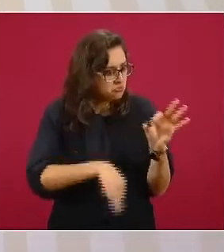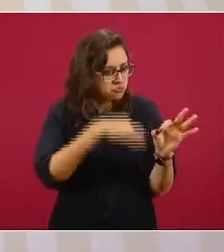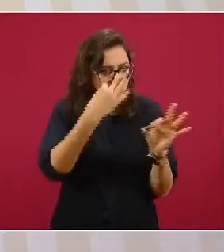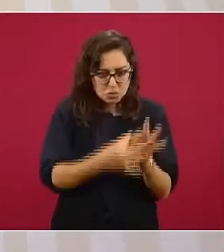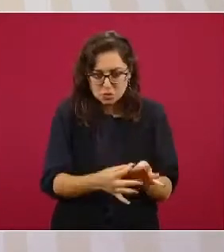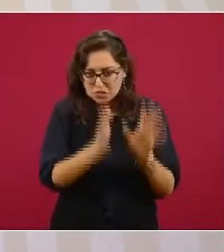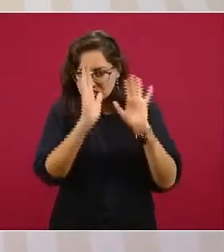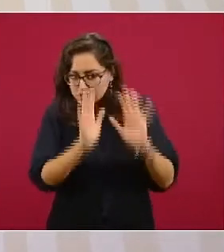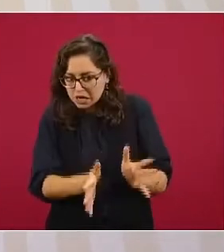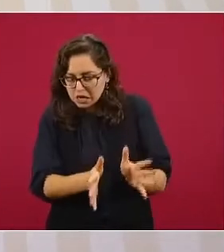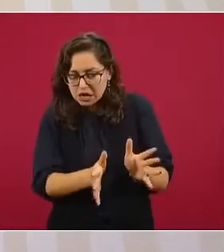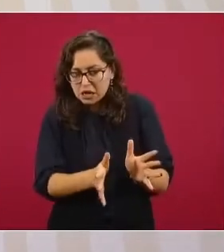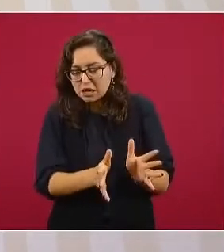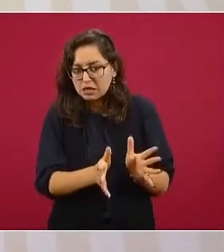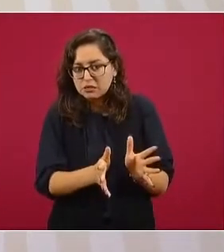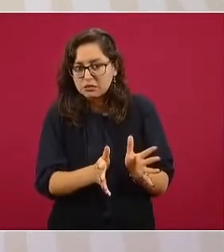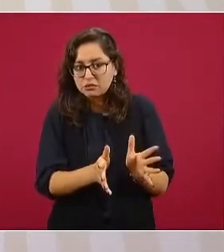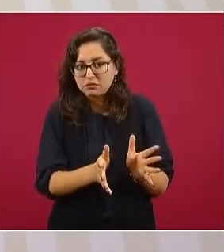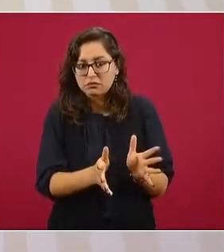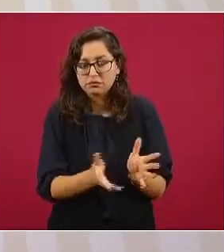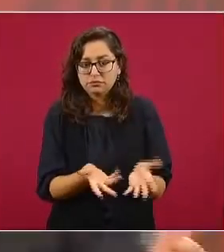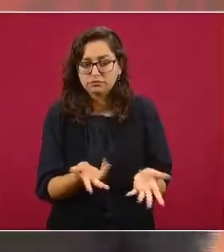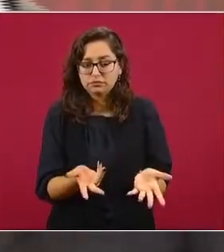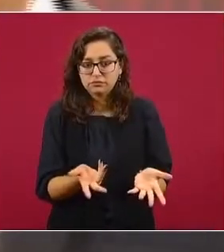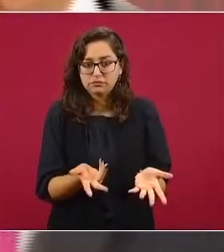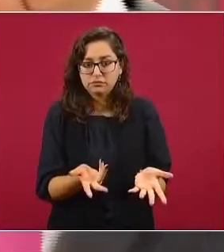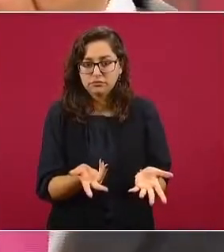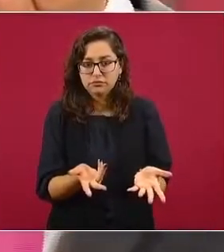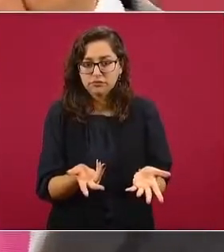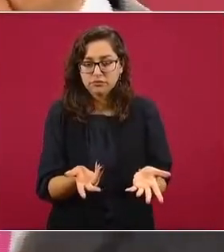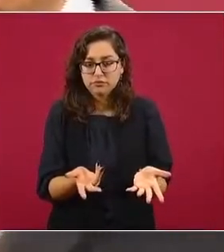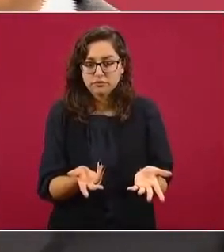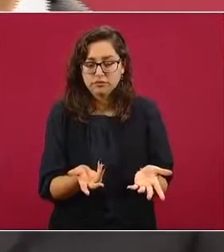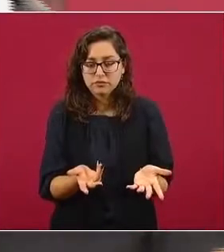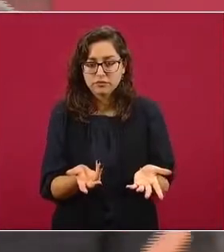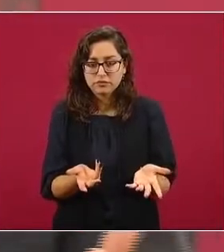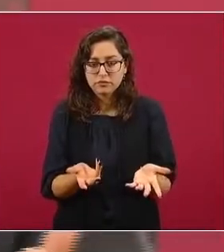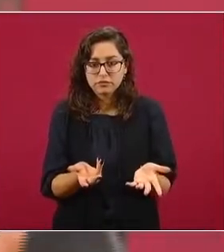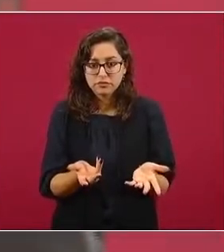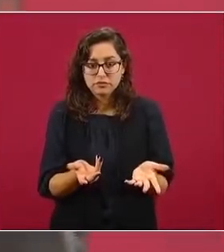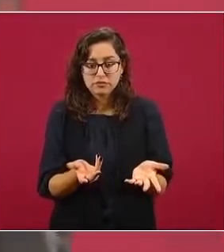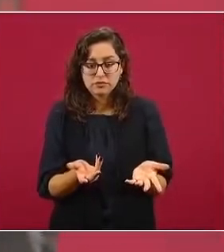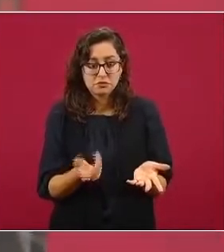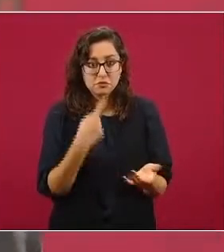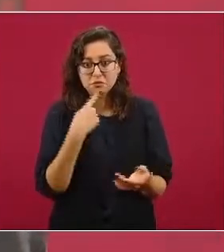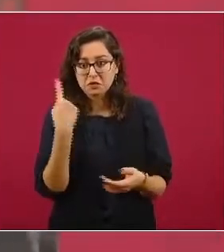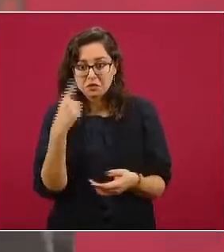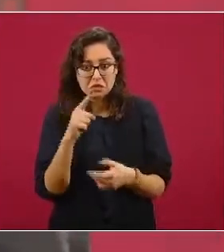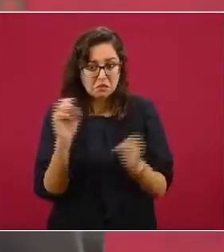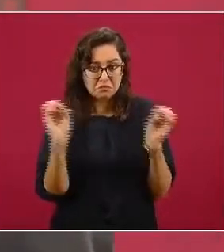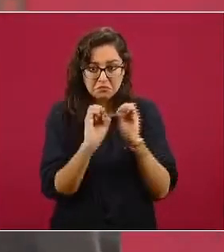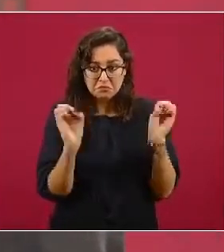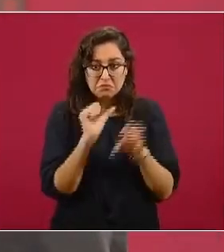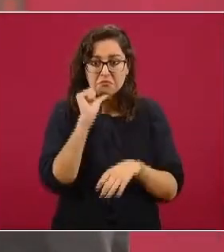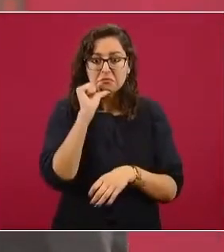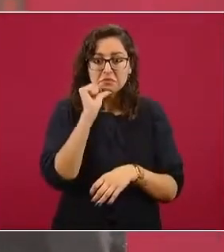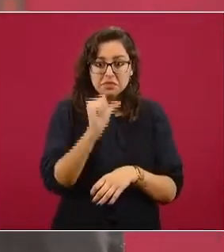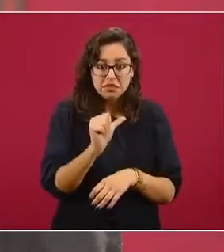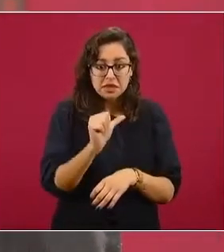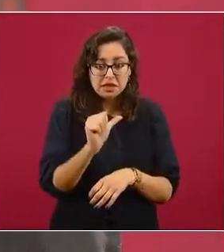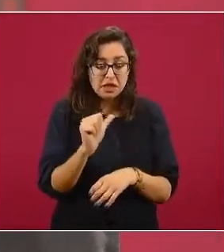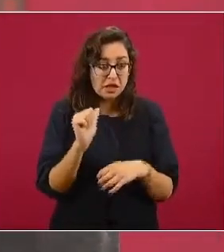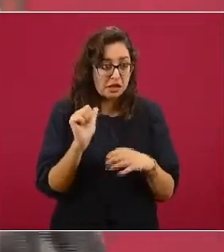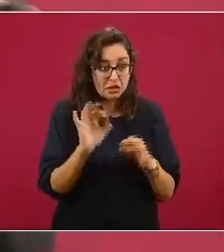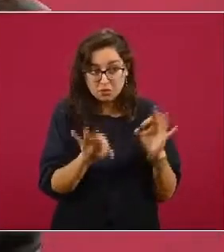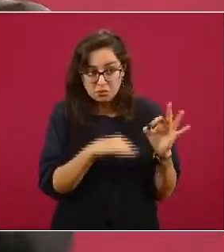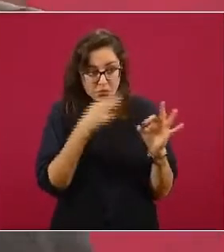ninguna impugnación o recurso